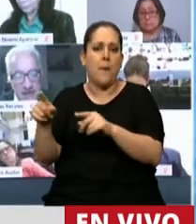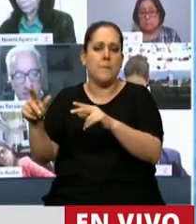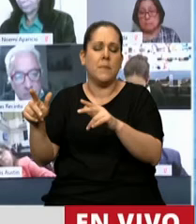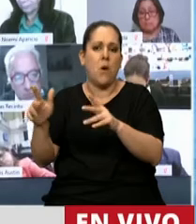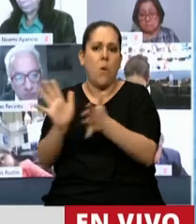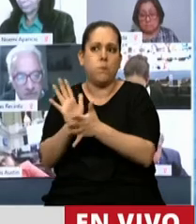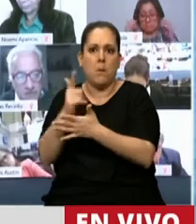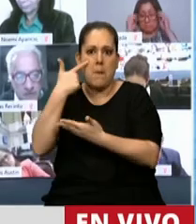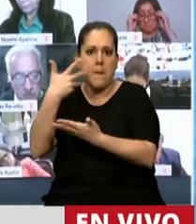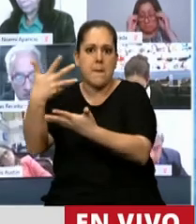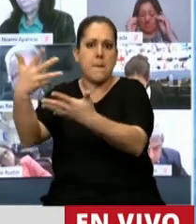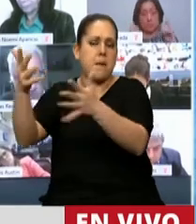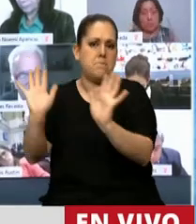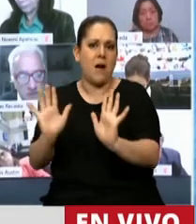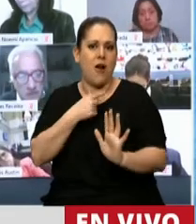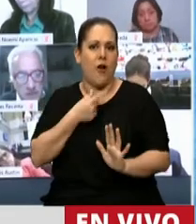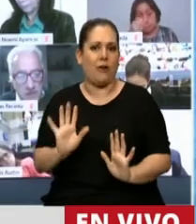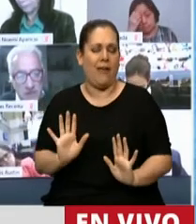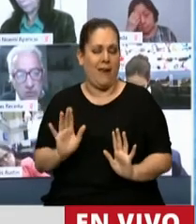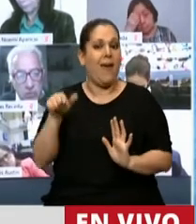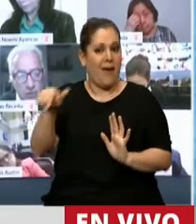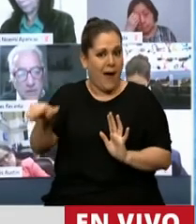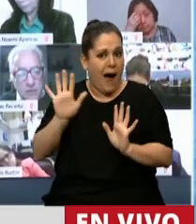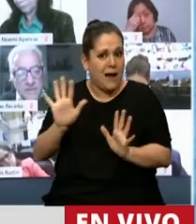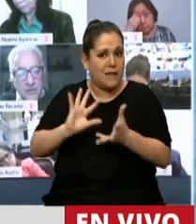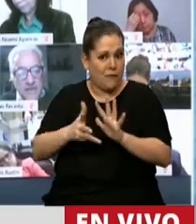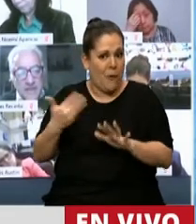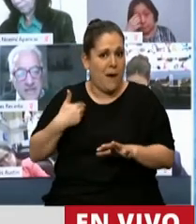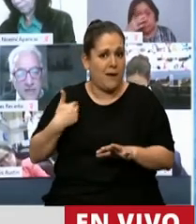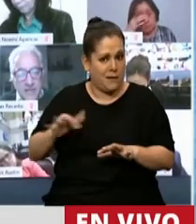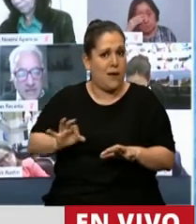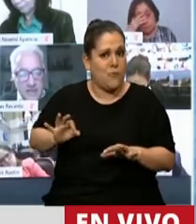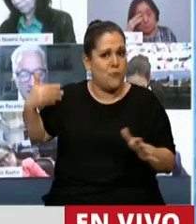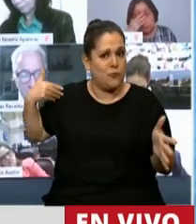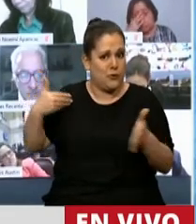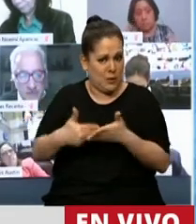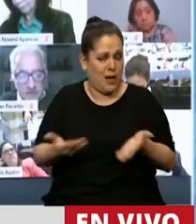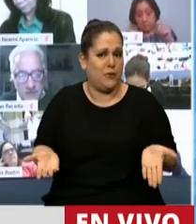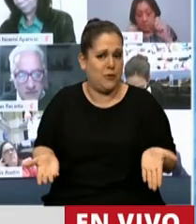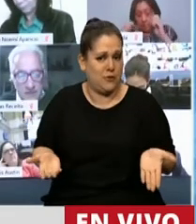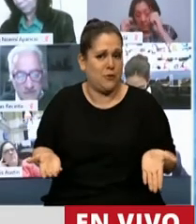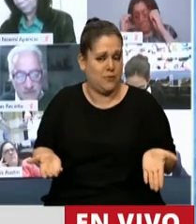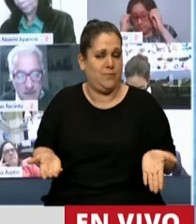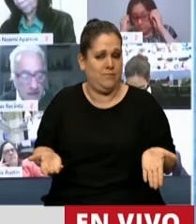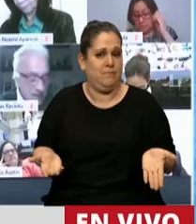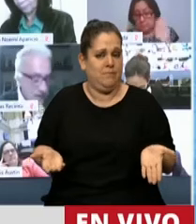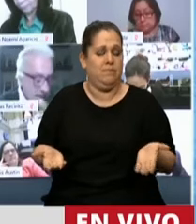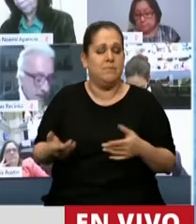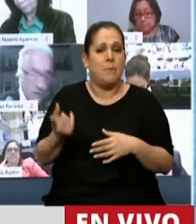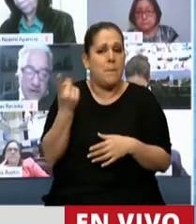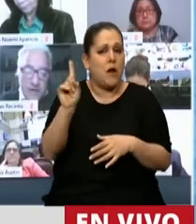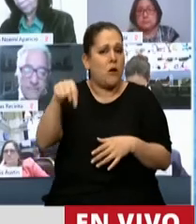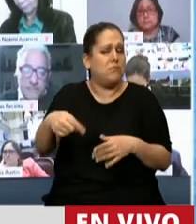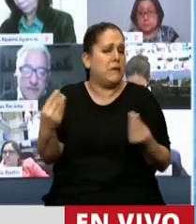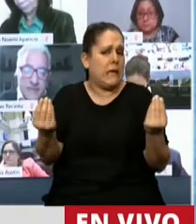encima del horizonte. Y eso es lo que ha venido pasando en la Argentina durante décadas, señor presidente. Ahora, ¿qué